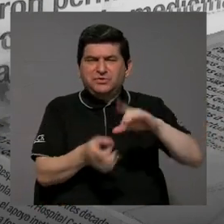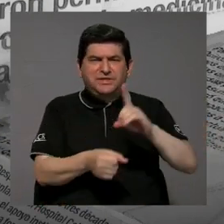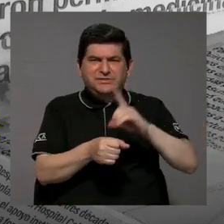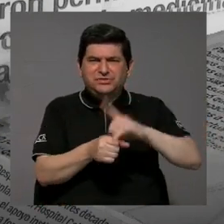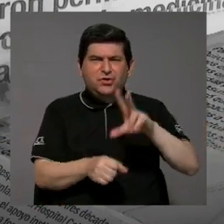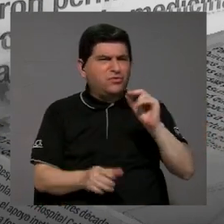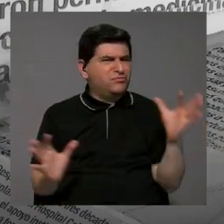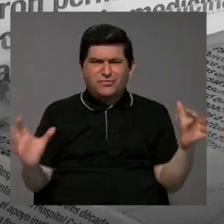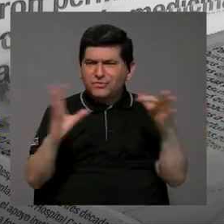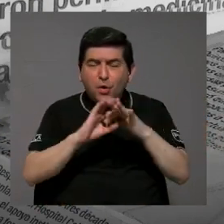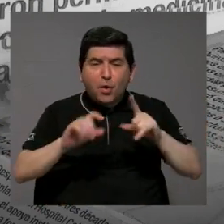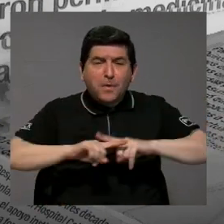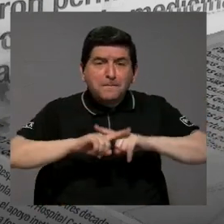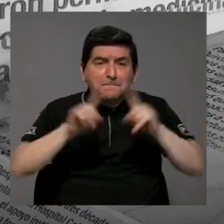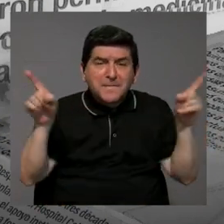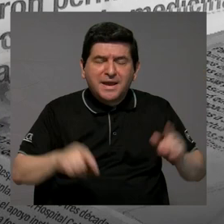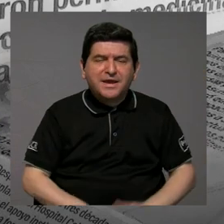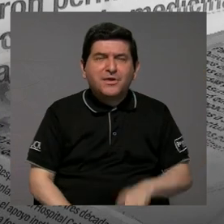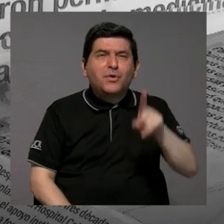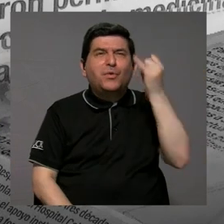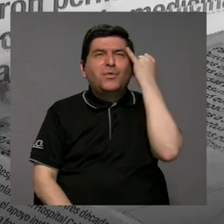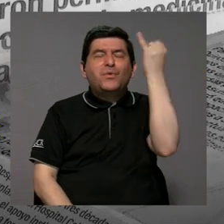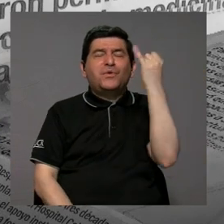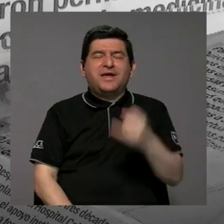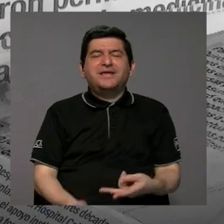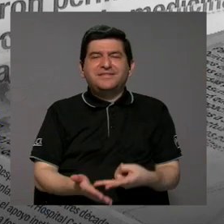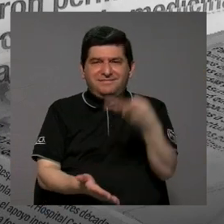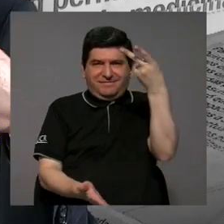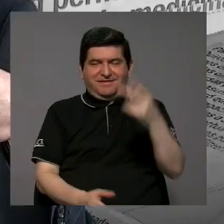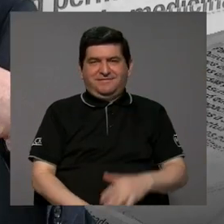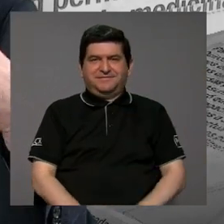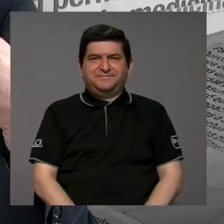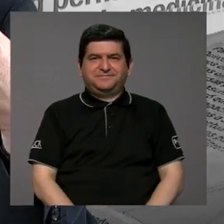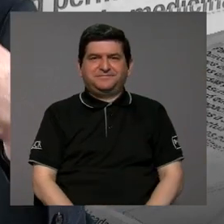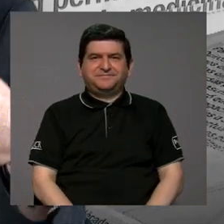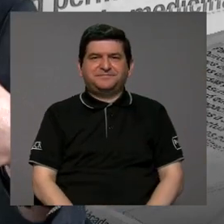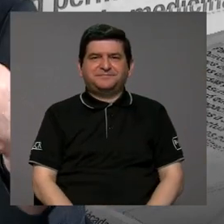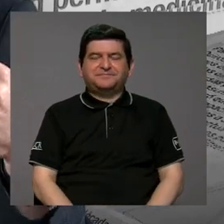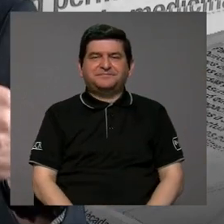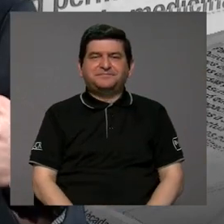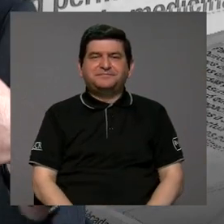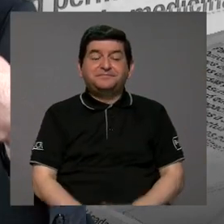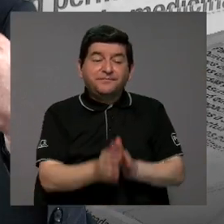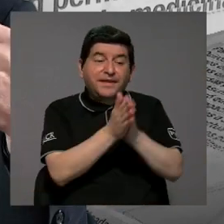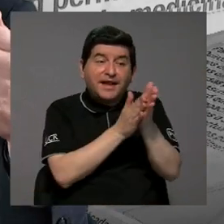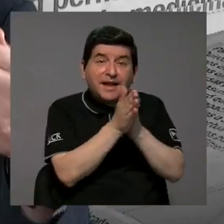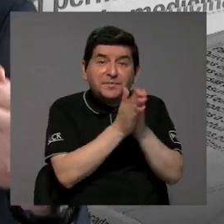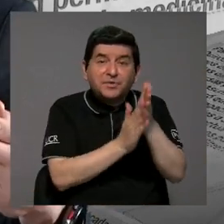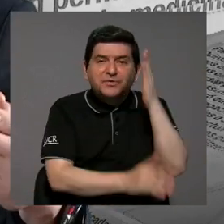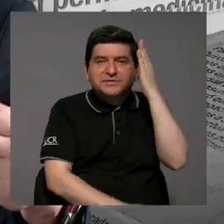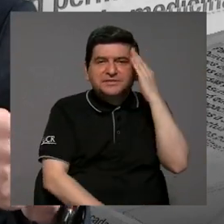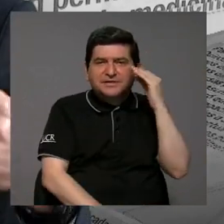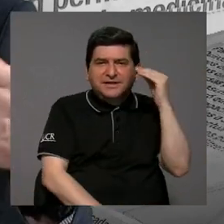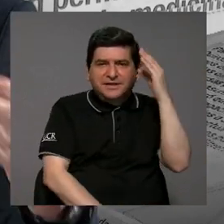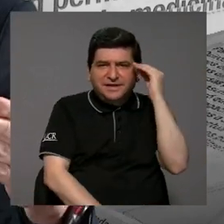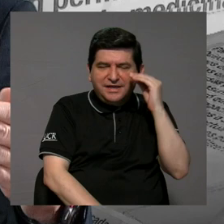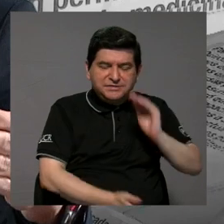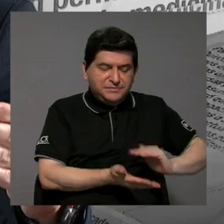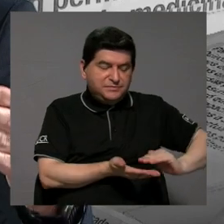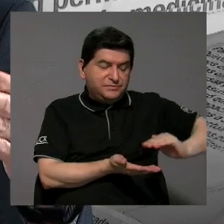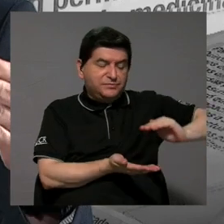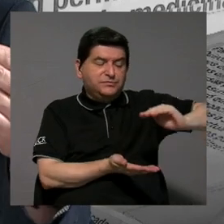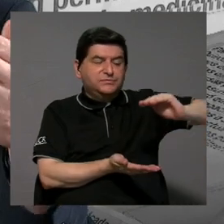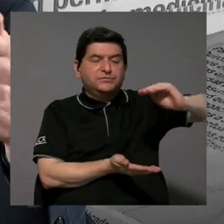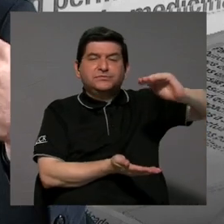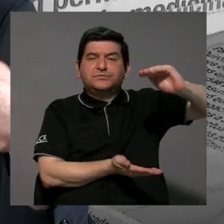eso, pero en el fondo hay un argumento que es muy válido y tiene que ver con cómo se aprovecha la experiencia acumulada